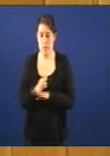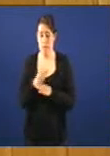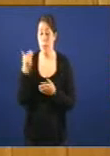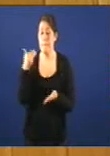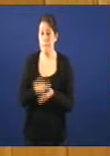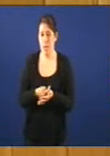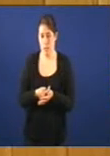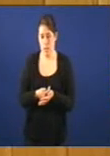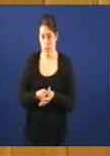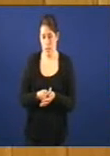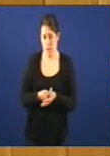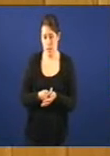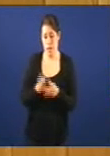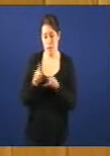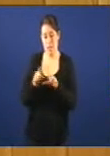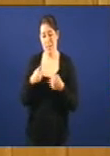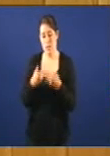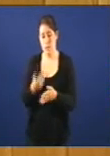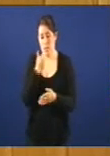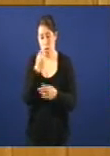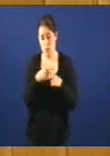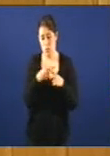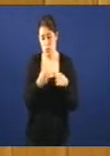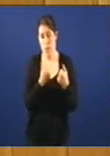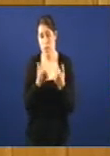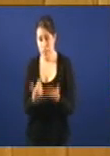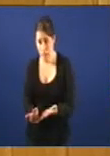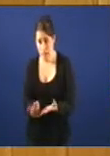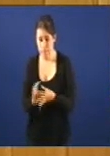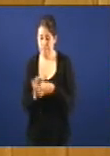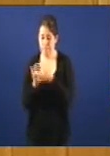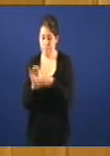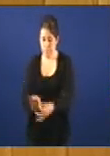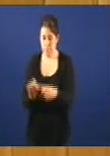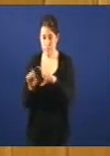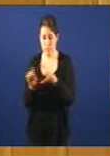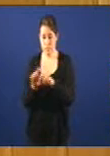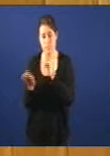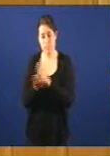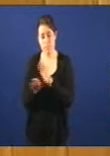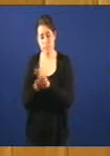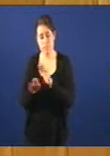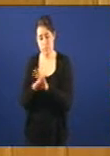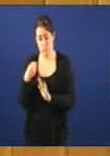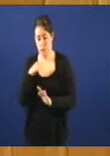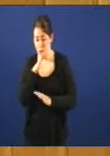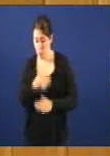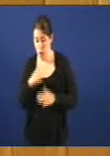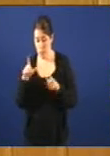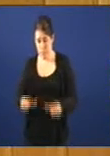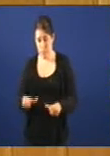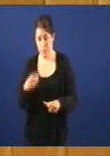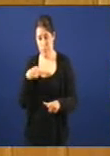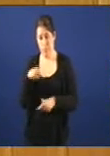que de ter recibido a empresa axudas por parte da Xunta de Galicia que vinculasen a empresa a permanecer na presente ubicación se fixese